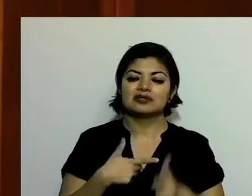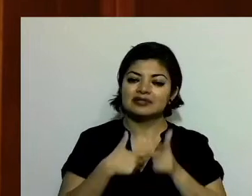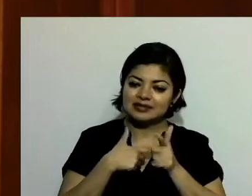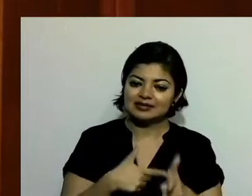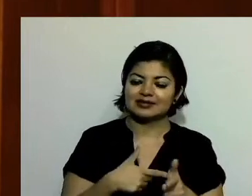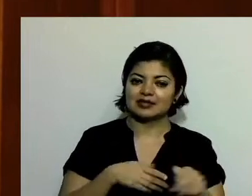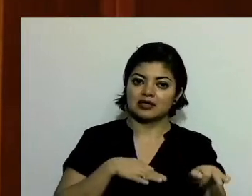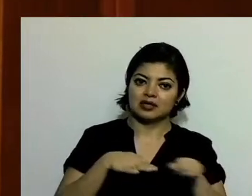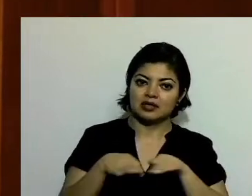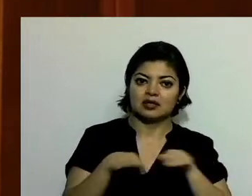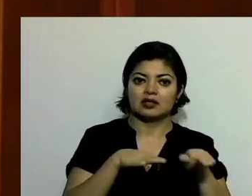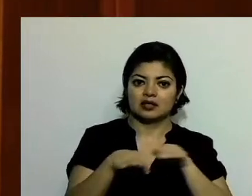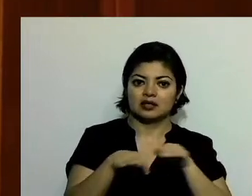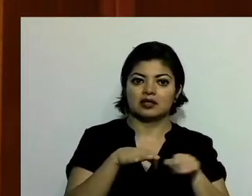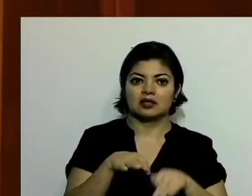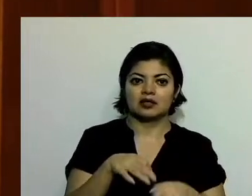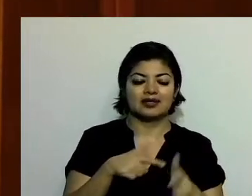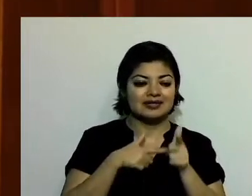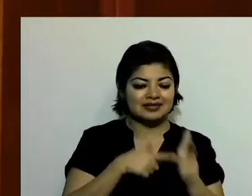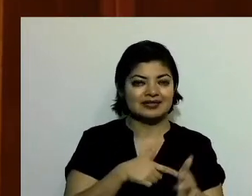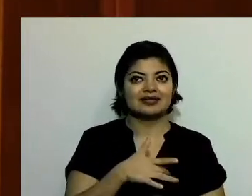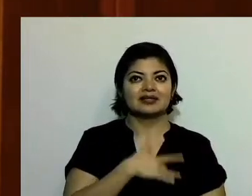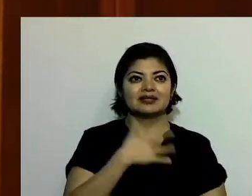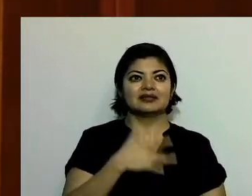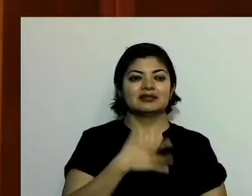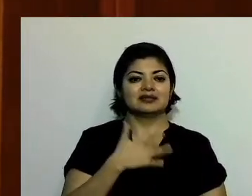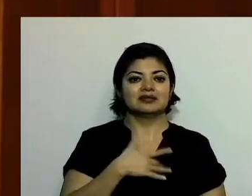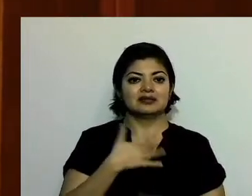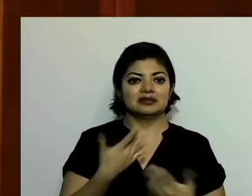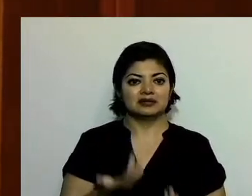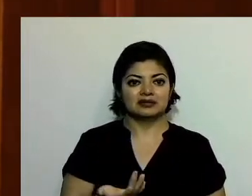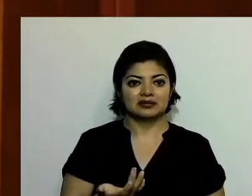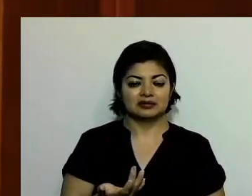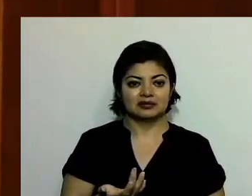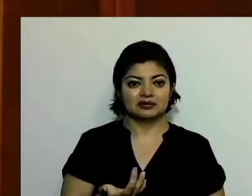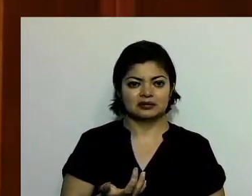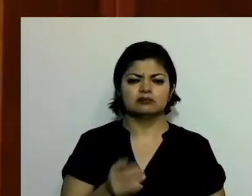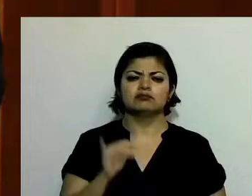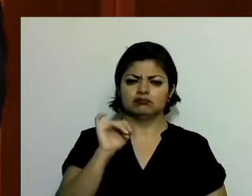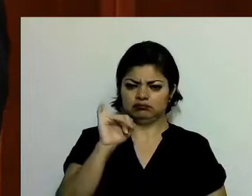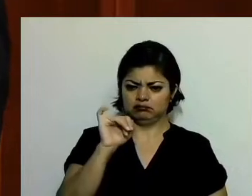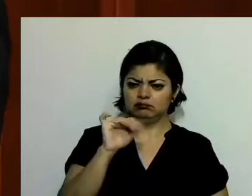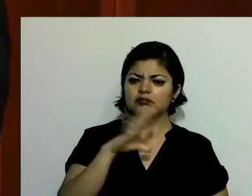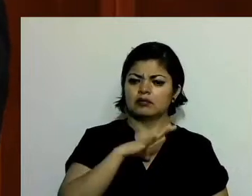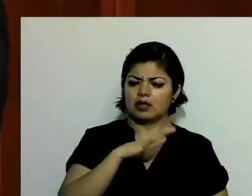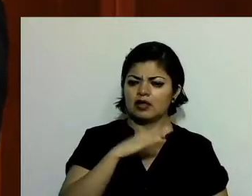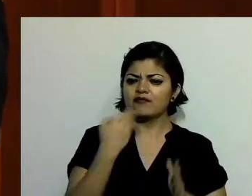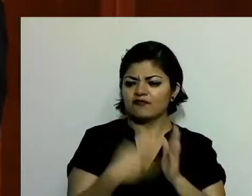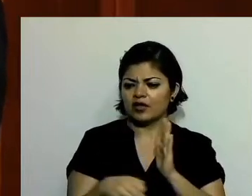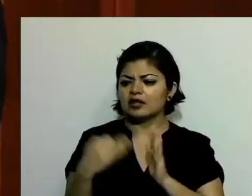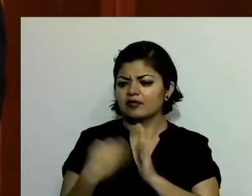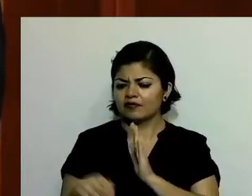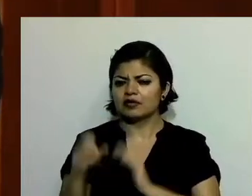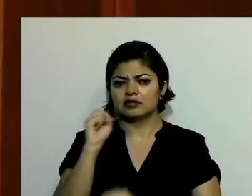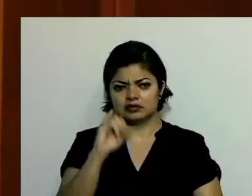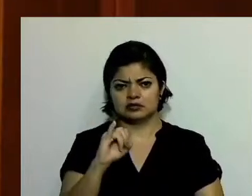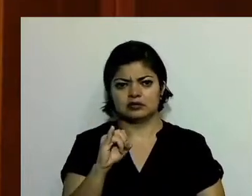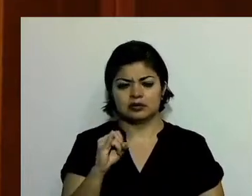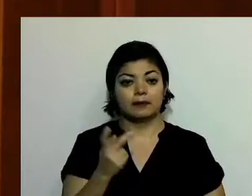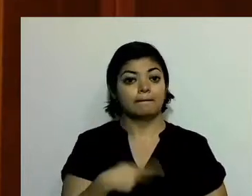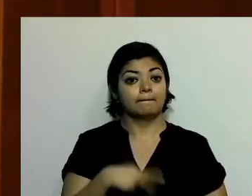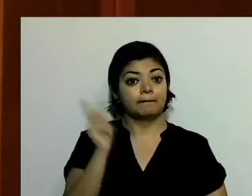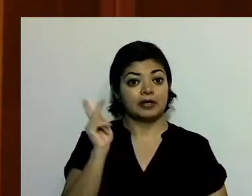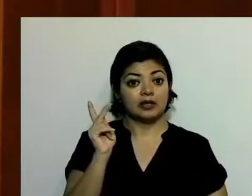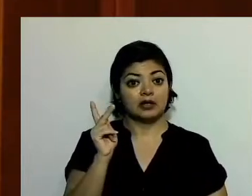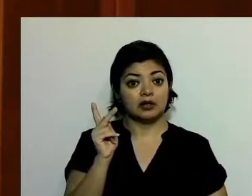y a seguir sensibilizándonos. Si hay asignaturas pendientes, pero no